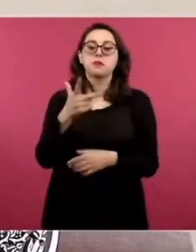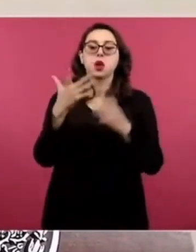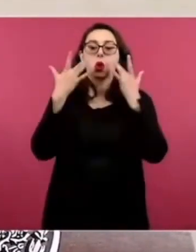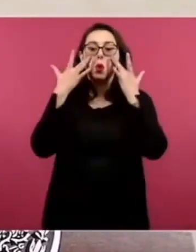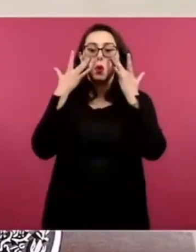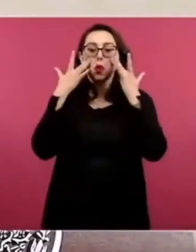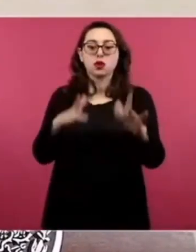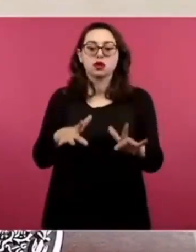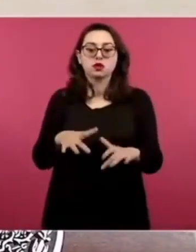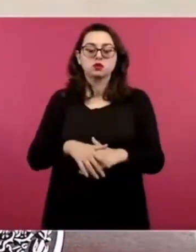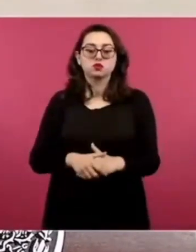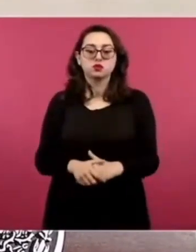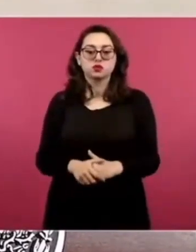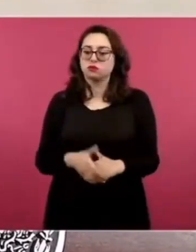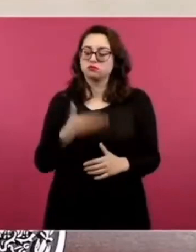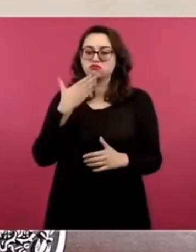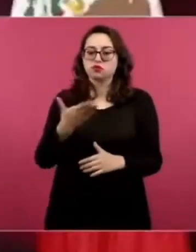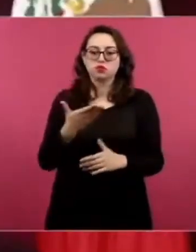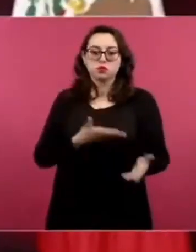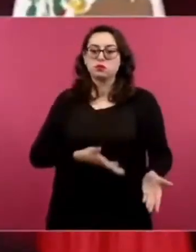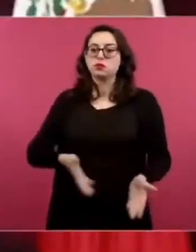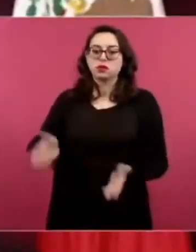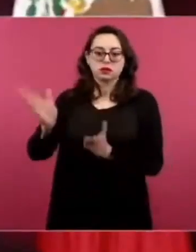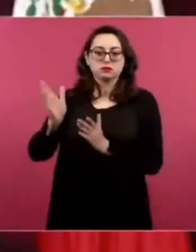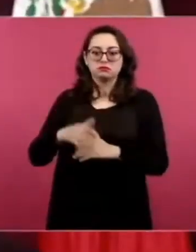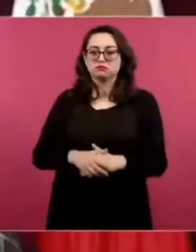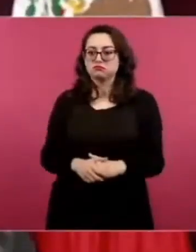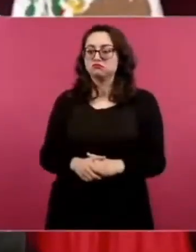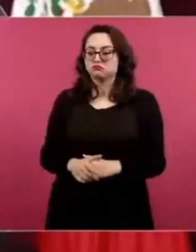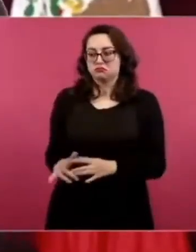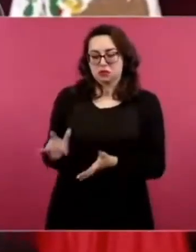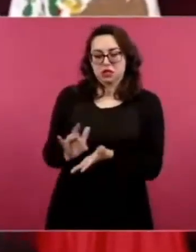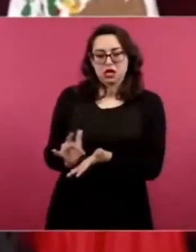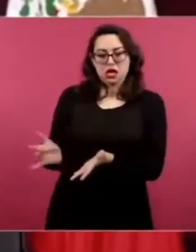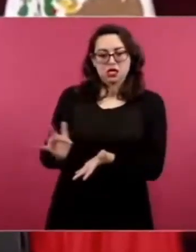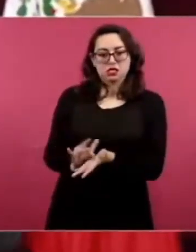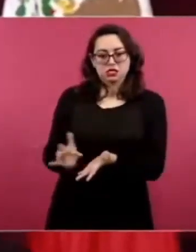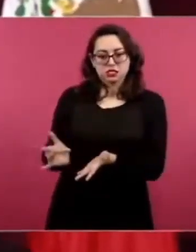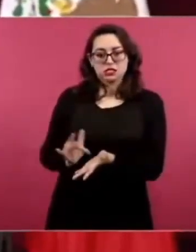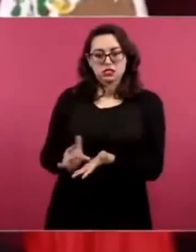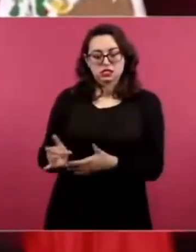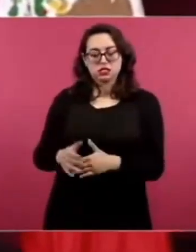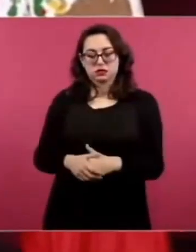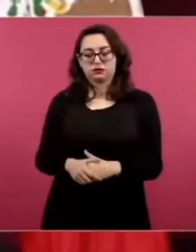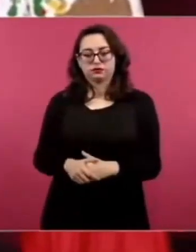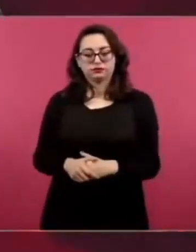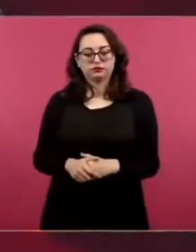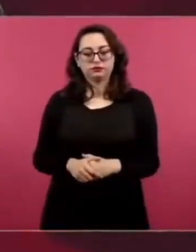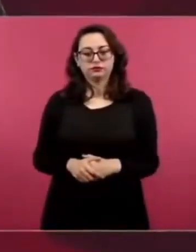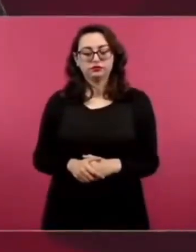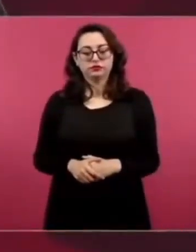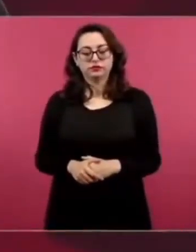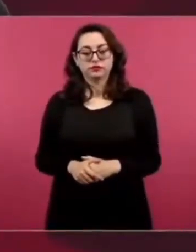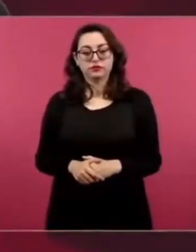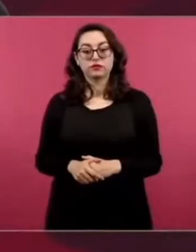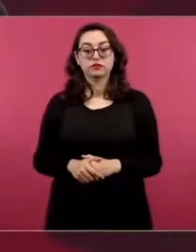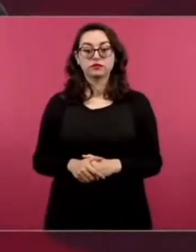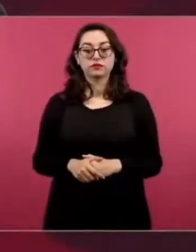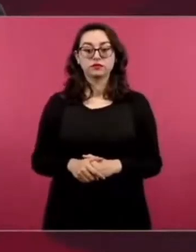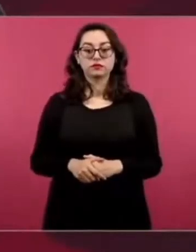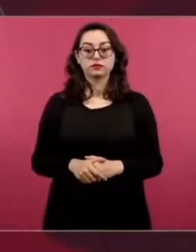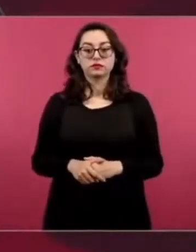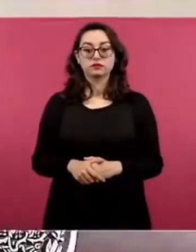Adelante. Y gracias por el tiempo que se ayudó.